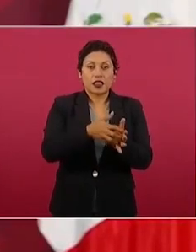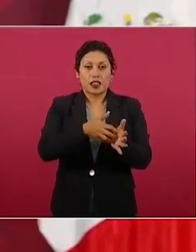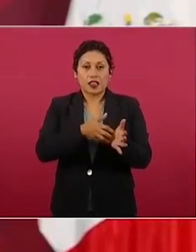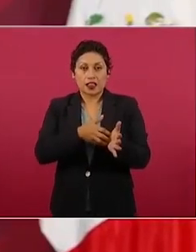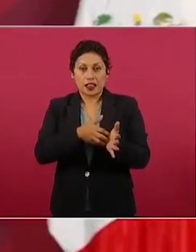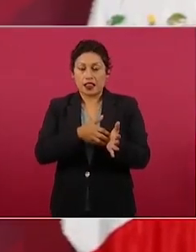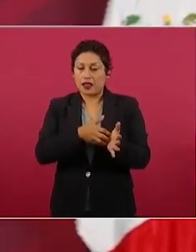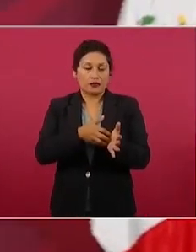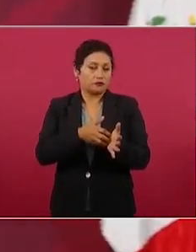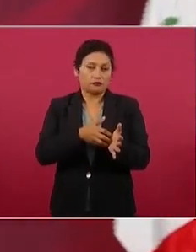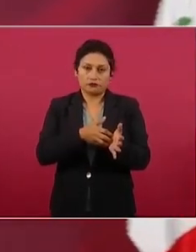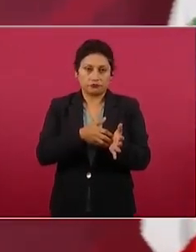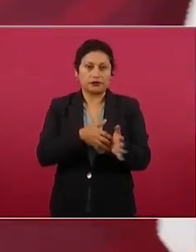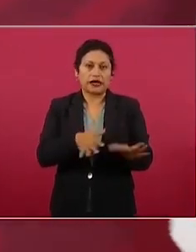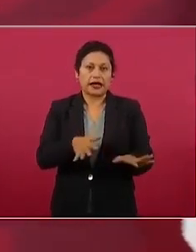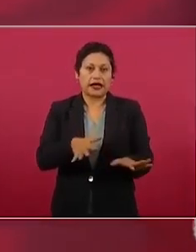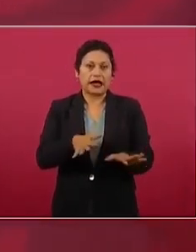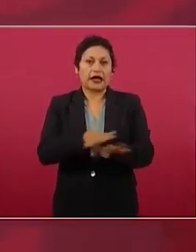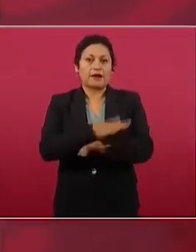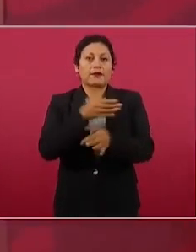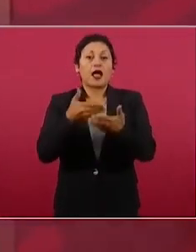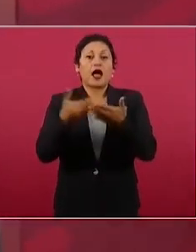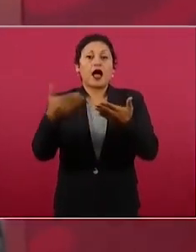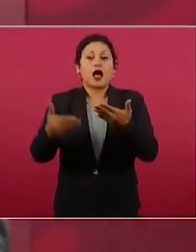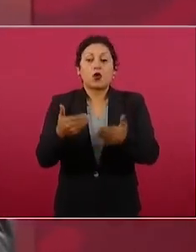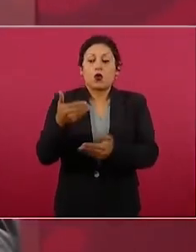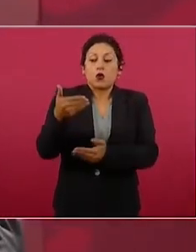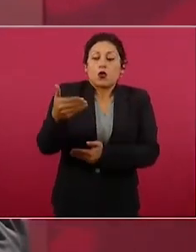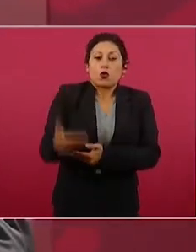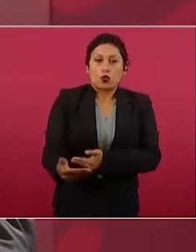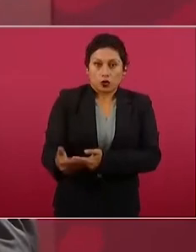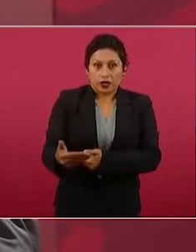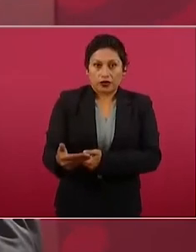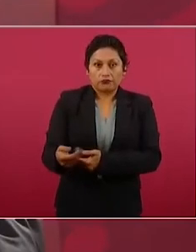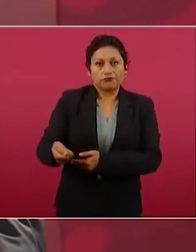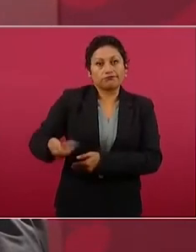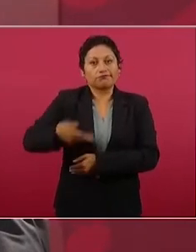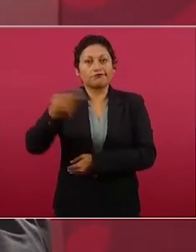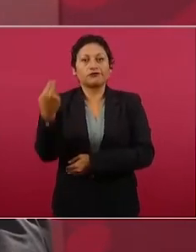superior. que es la de la pobreza franciscana.